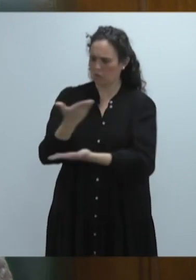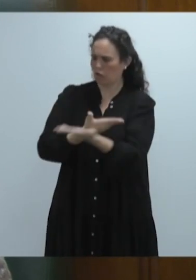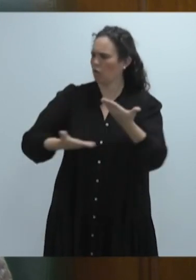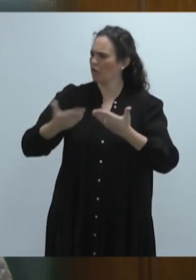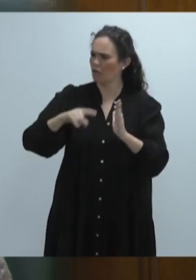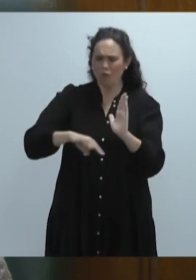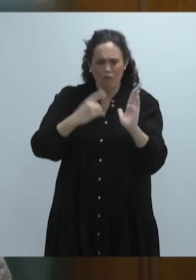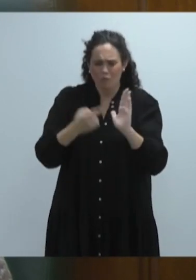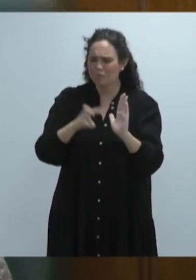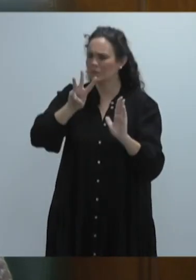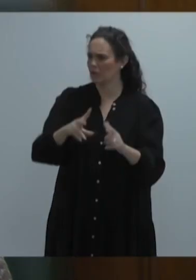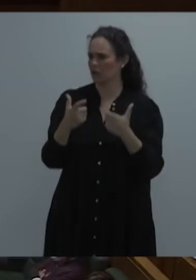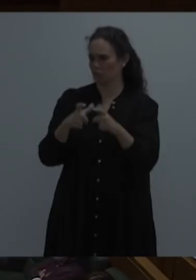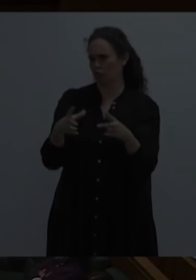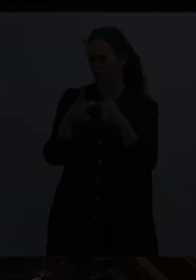plena con el tercer sector social. Gracias. Gracias. Gracias. Gracias.